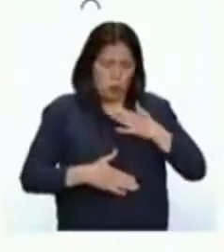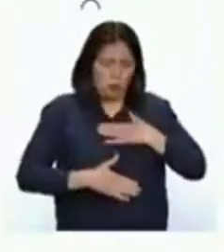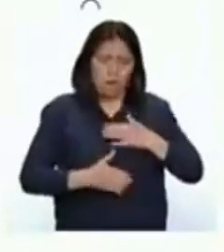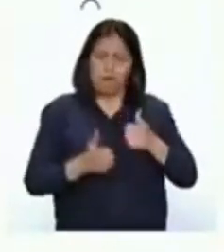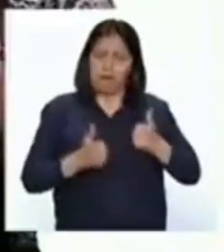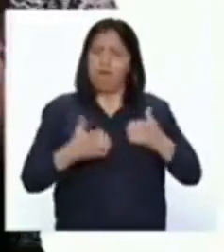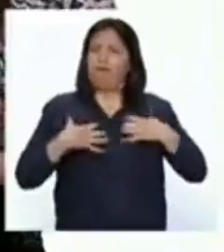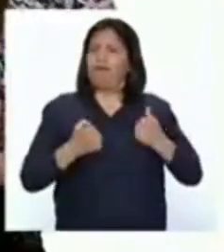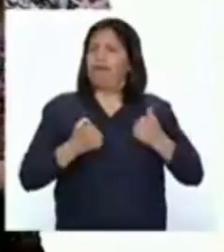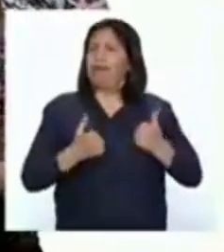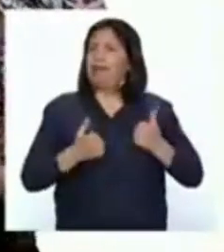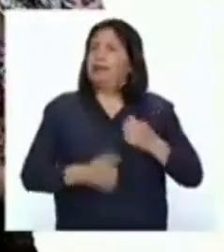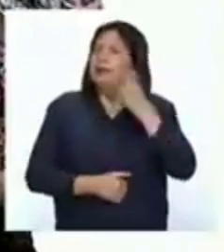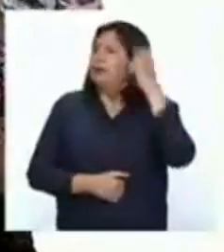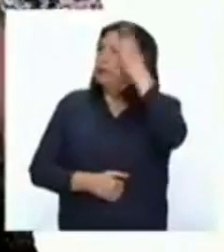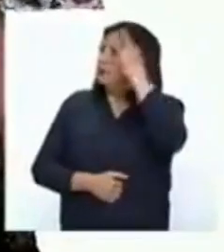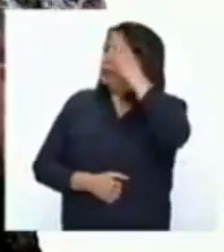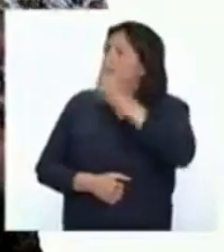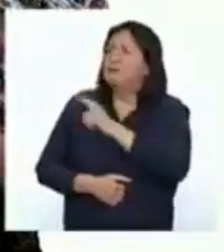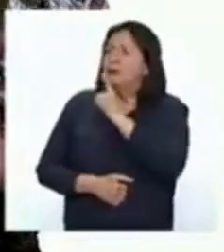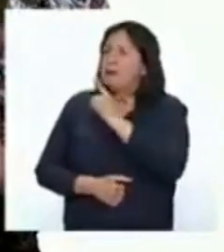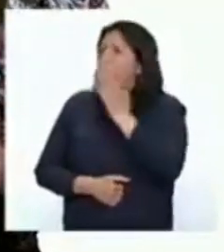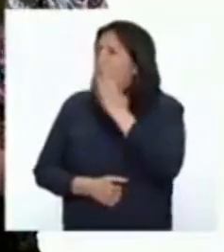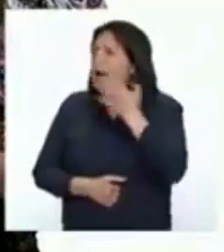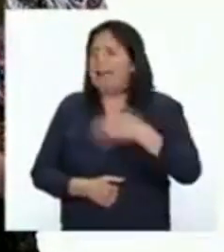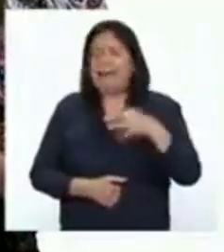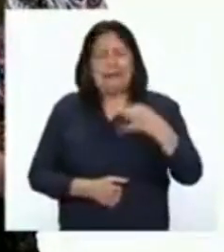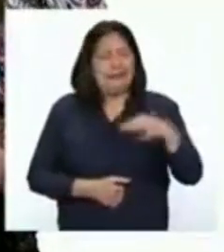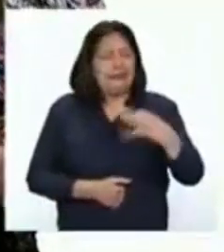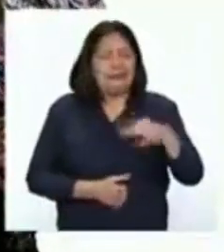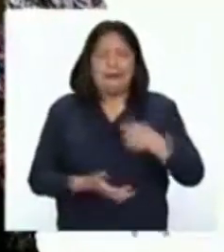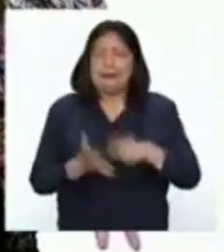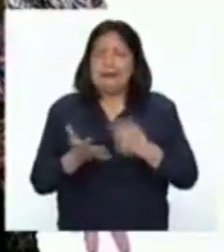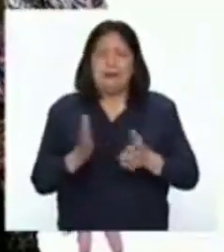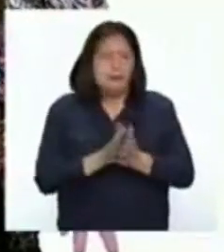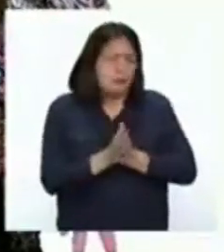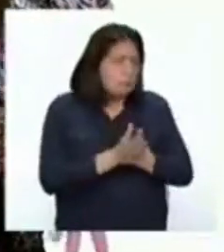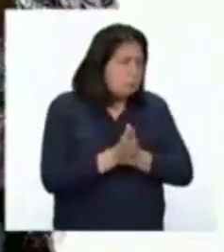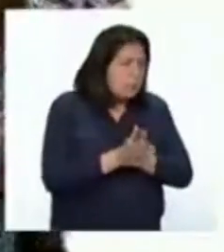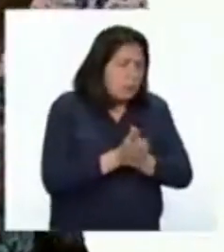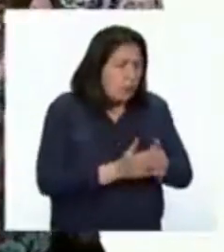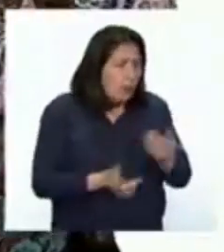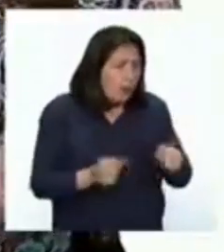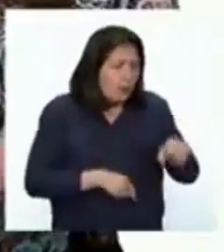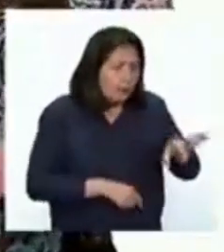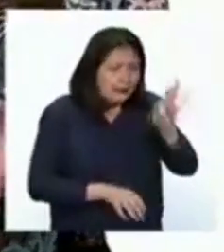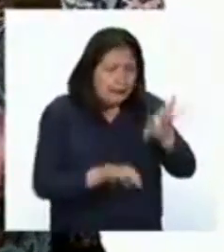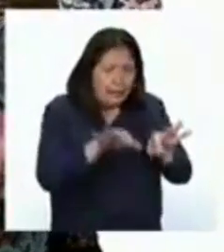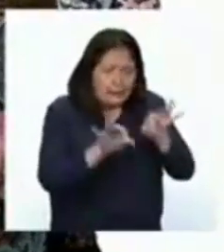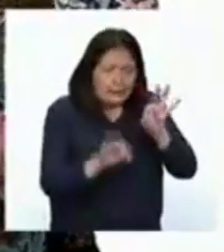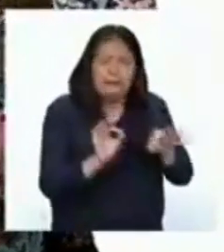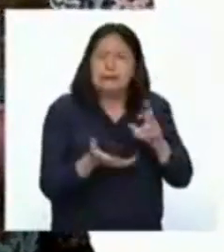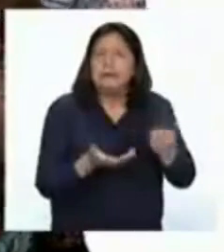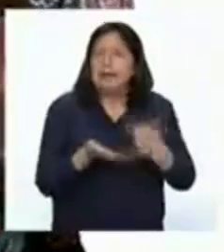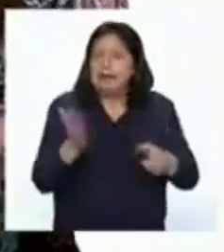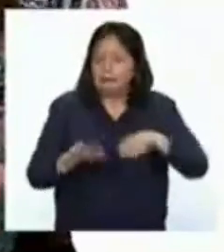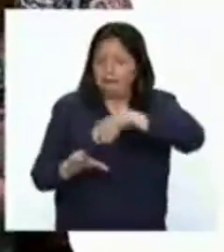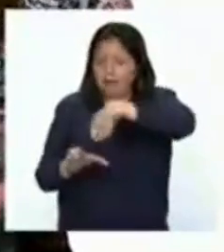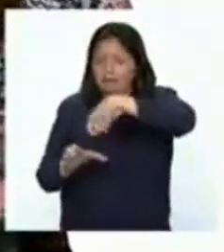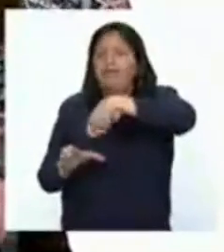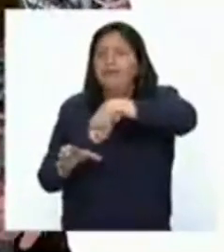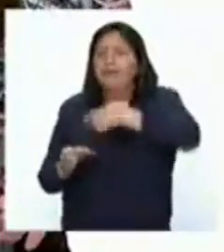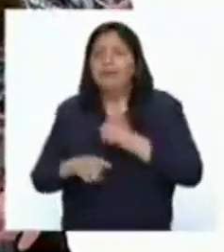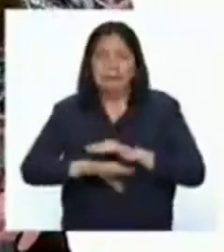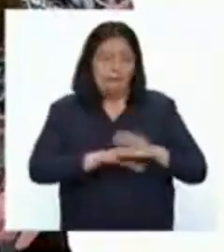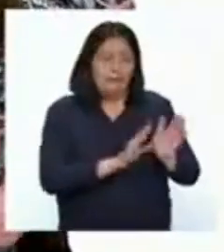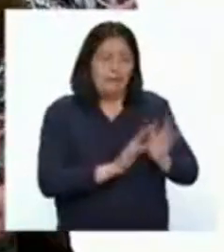esté sano. Por eso nuestros padres siempre ponen mucho empeño cuando escogen los productos para cocinar nuestros alimentos y